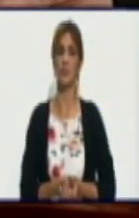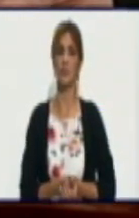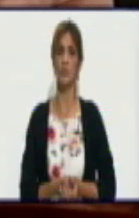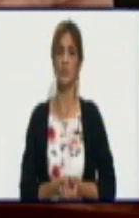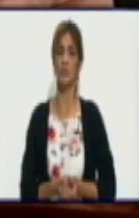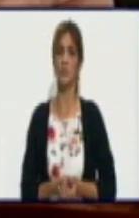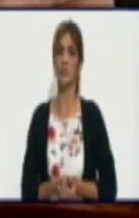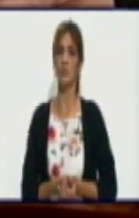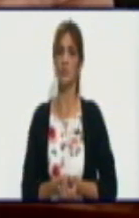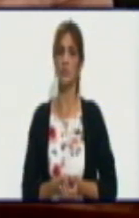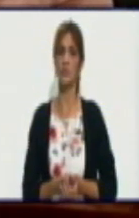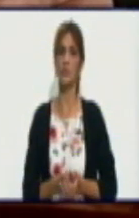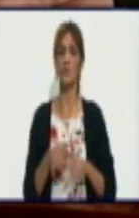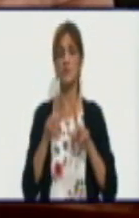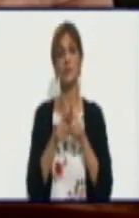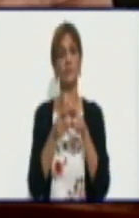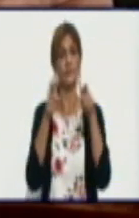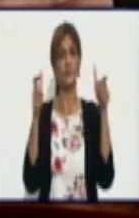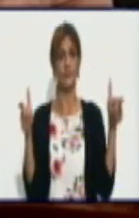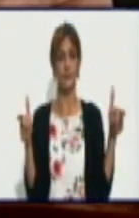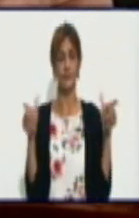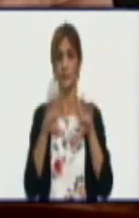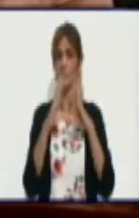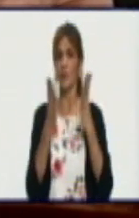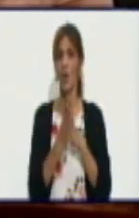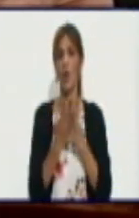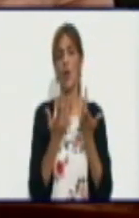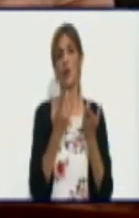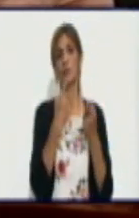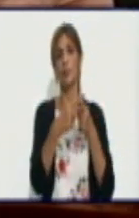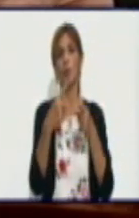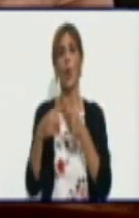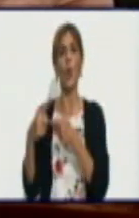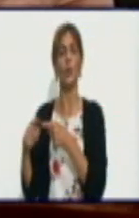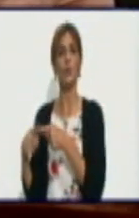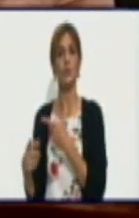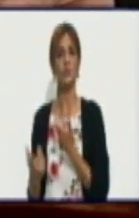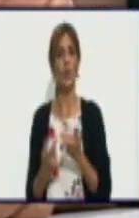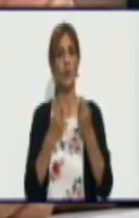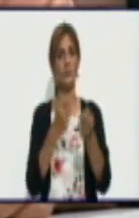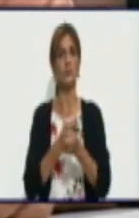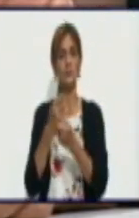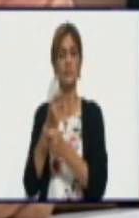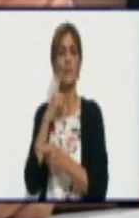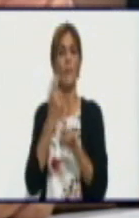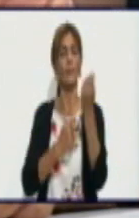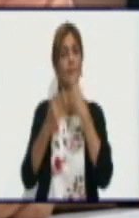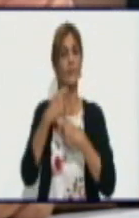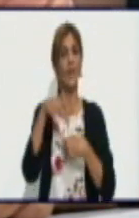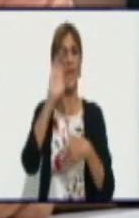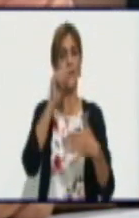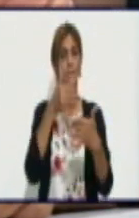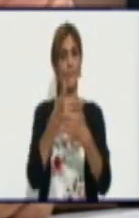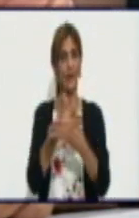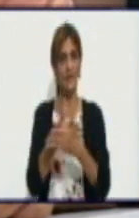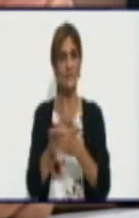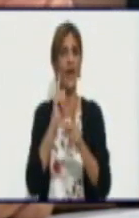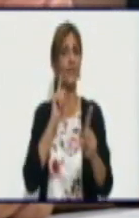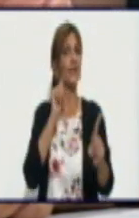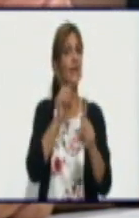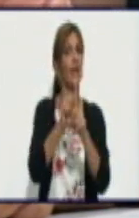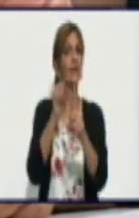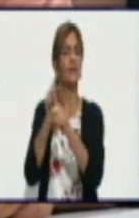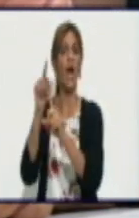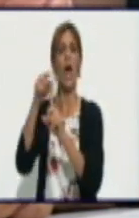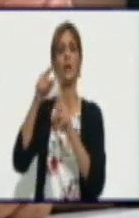Se amplia la nomenclatura de productos autorizados para su venta directa por las empresas UB cooperativas y productores agropecuarios al